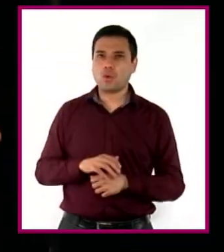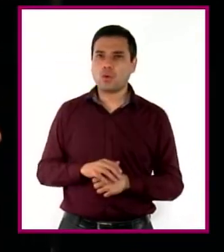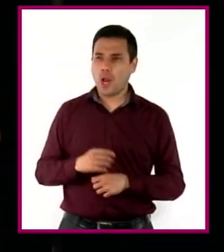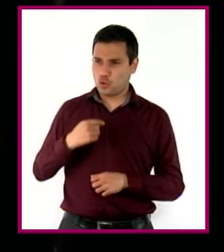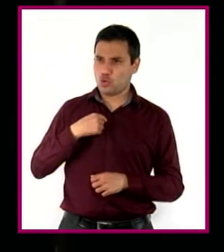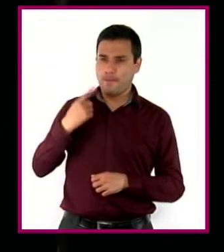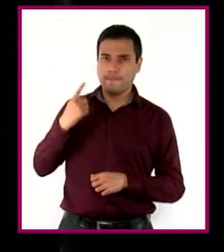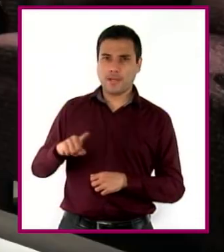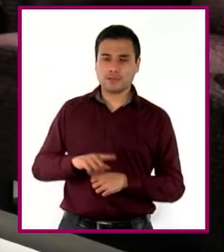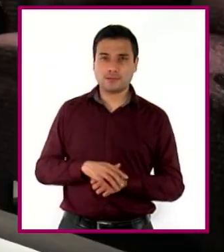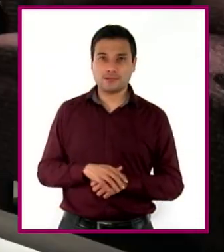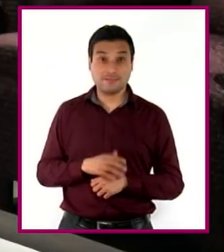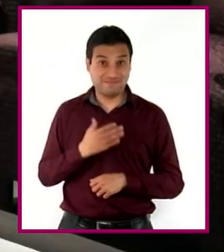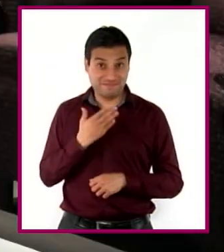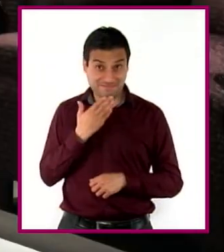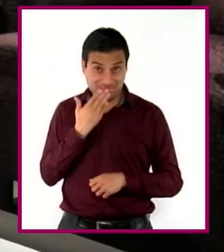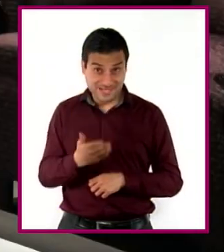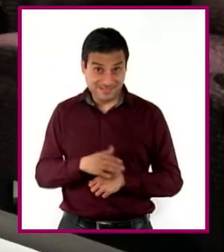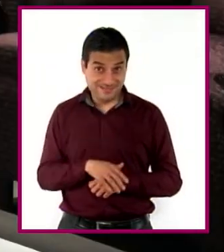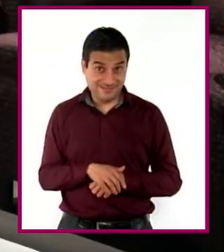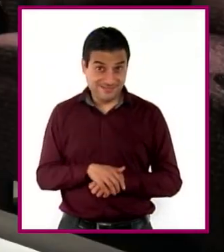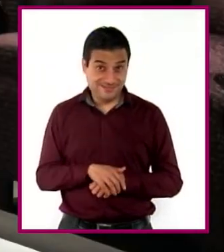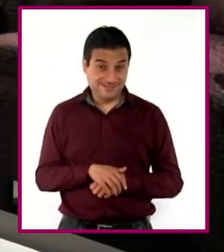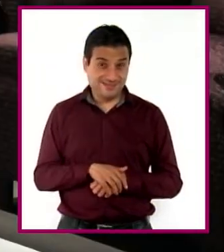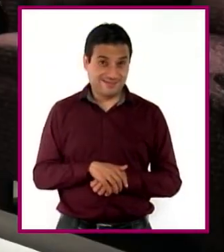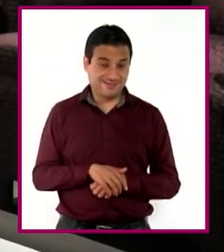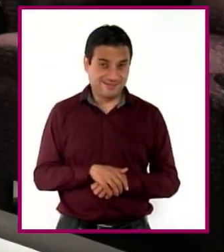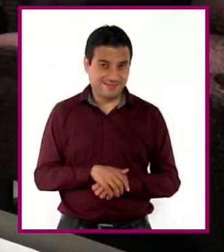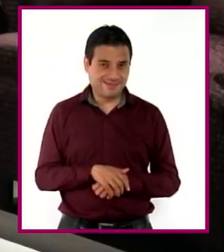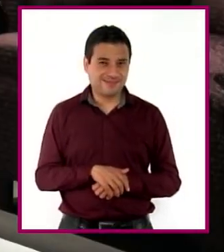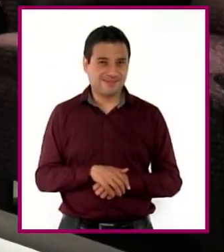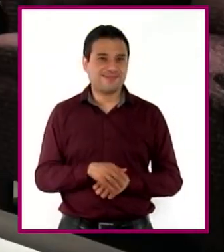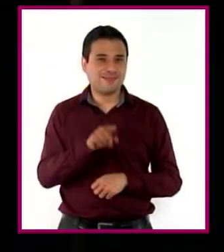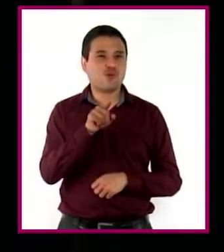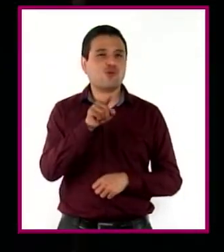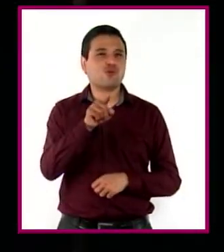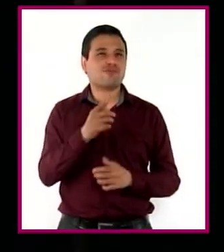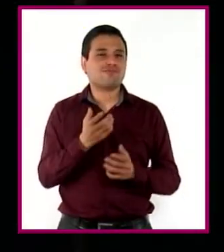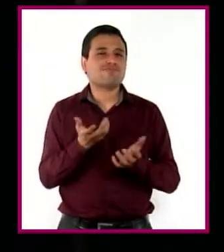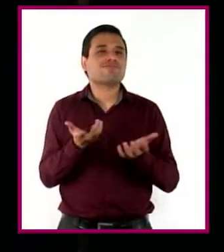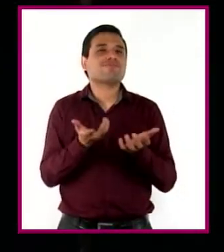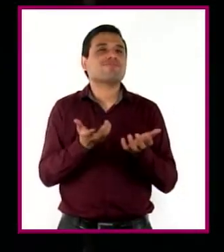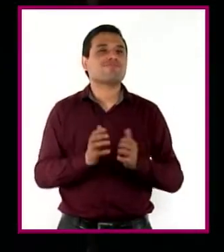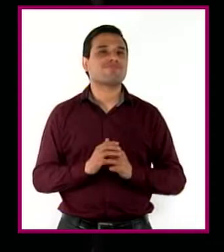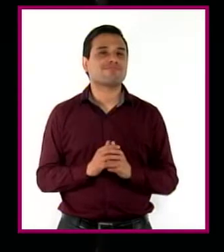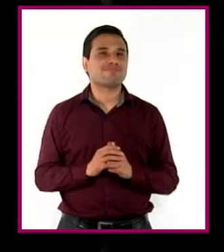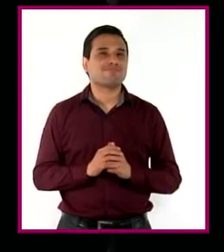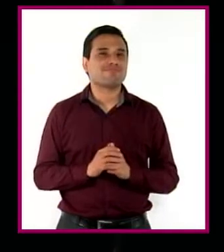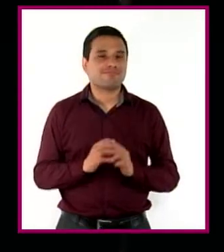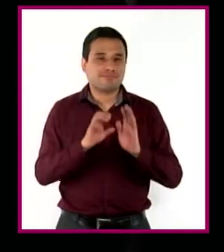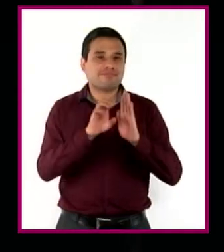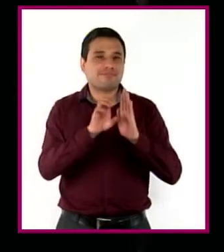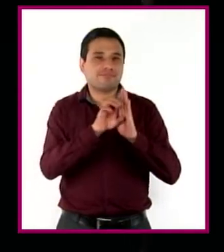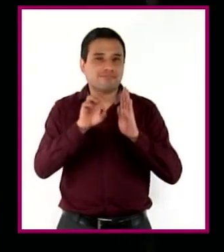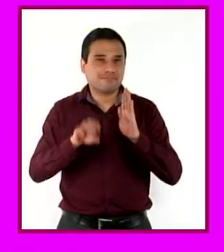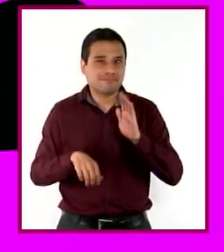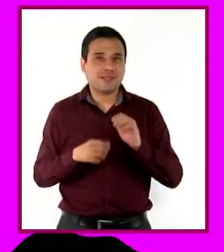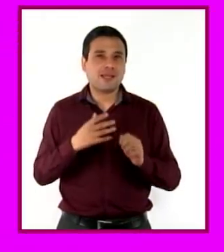estudiar sus hijos? ¿Qué hubieras hecho tú en el lugar de Jorge y en el lugar de Rafael?